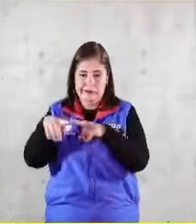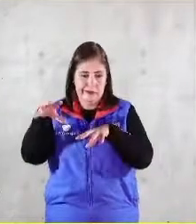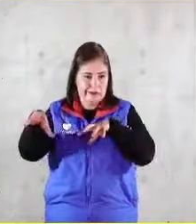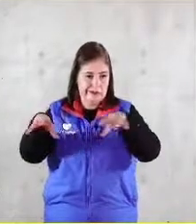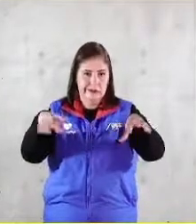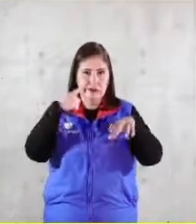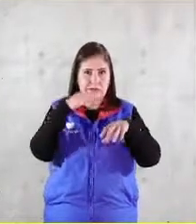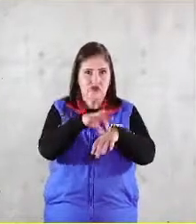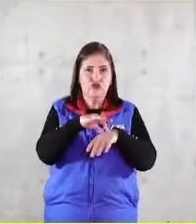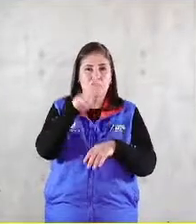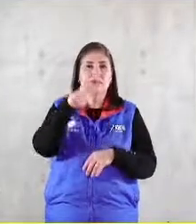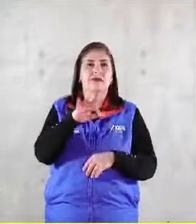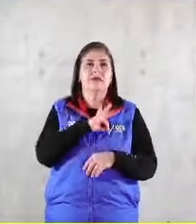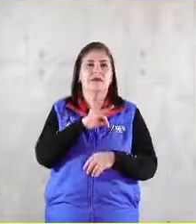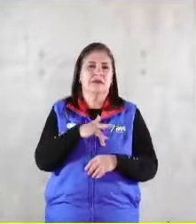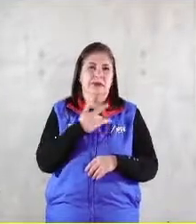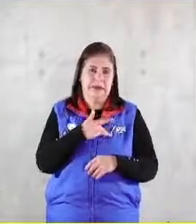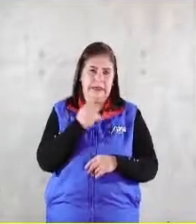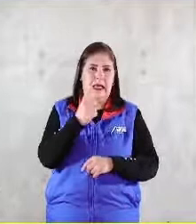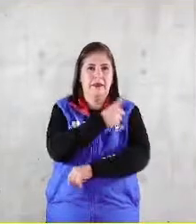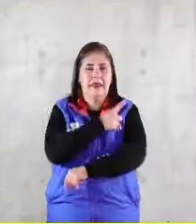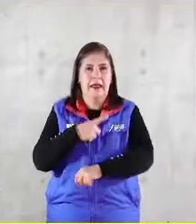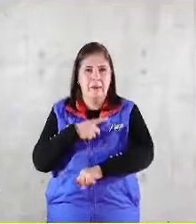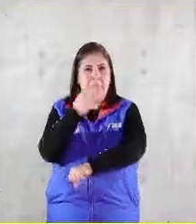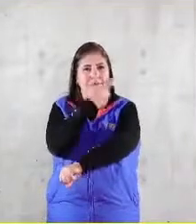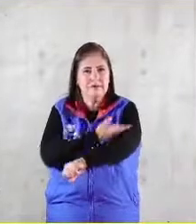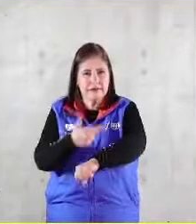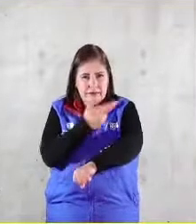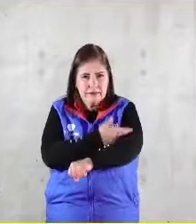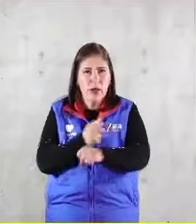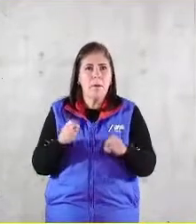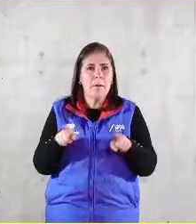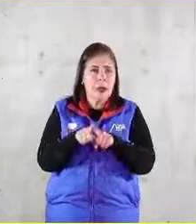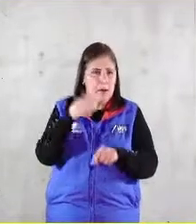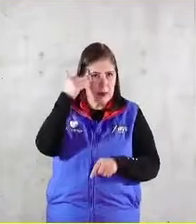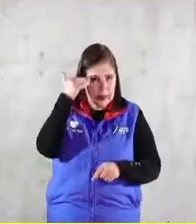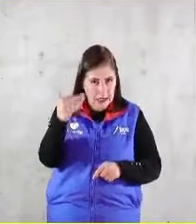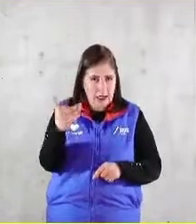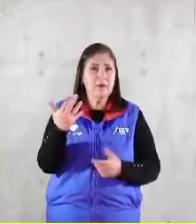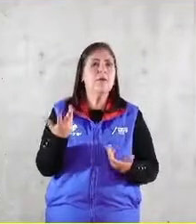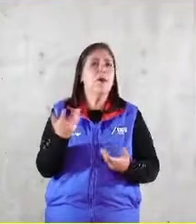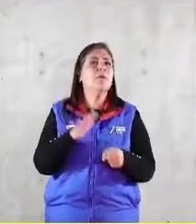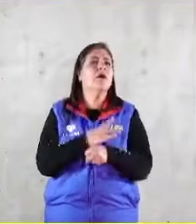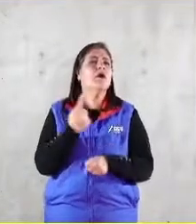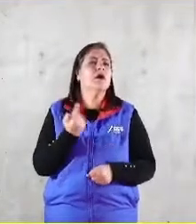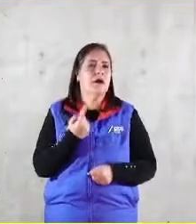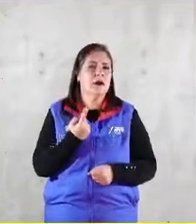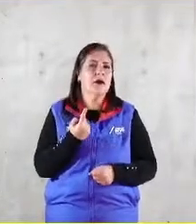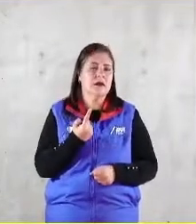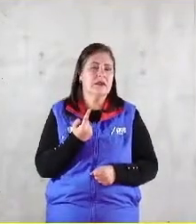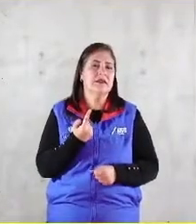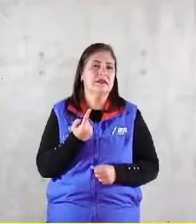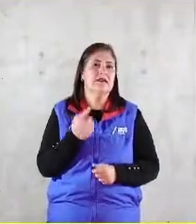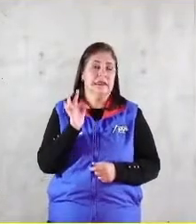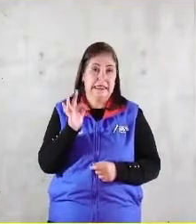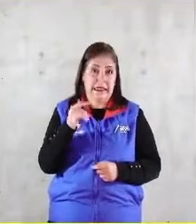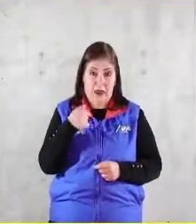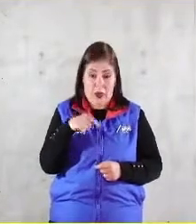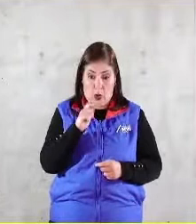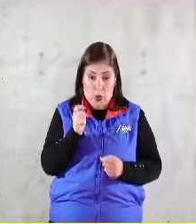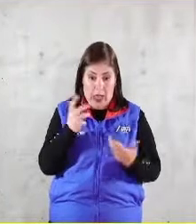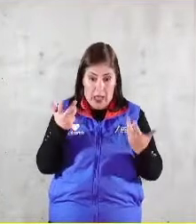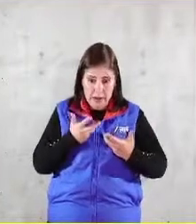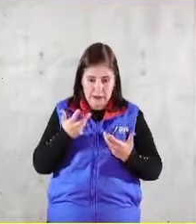y el reto entonces es gestionarlas simultáneamente porque si lo hacemos así entonces vamos a gestionar la